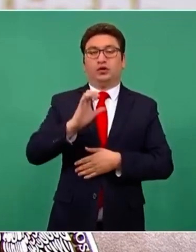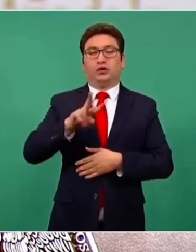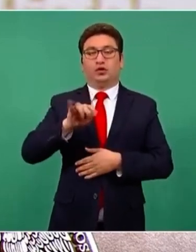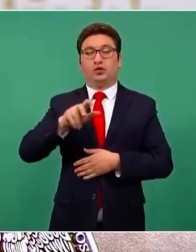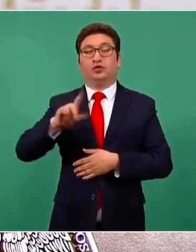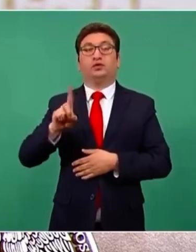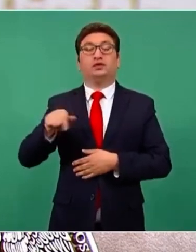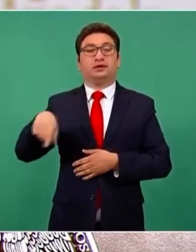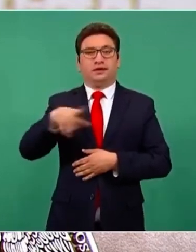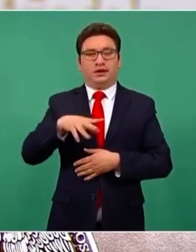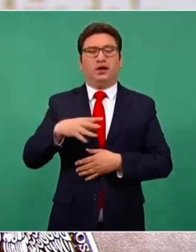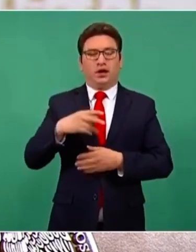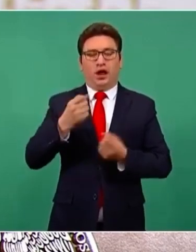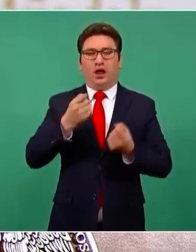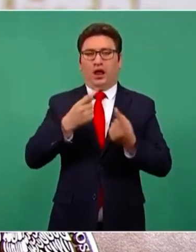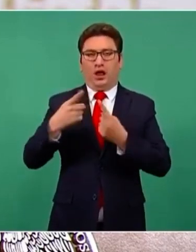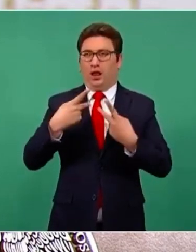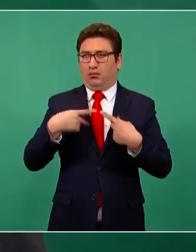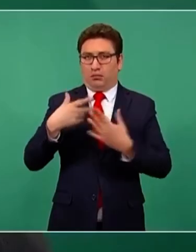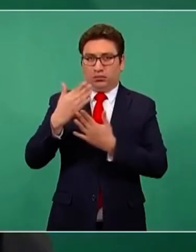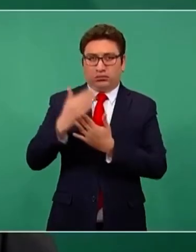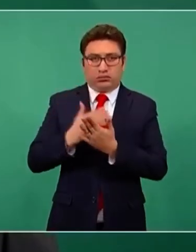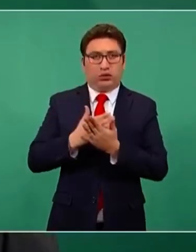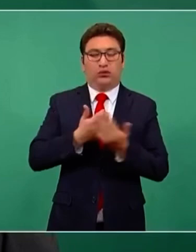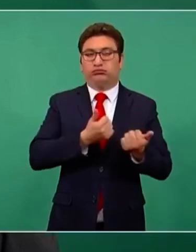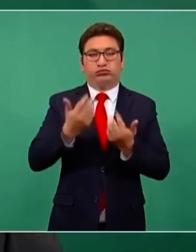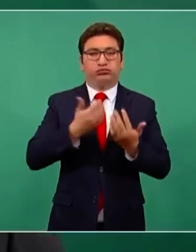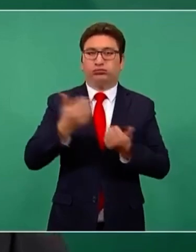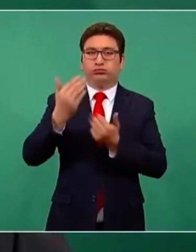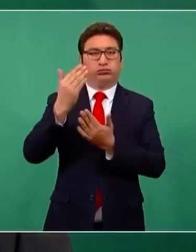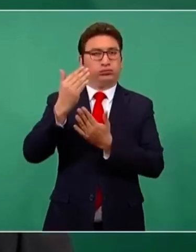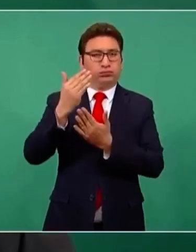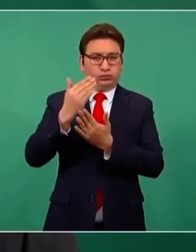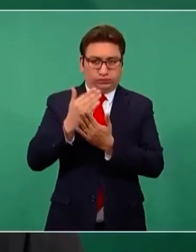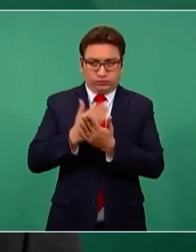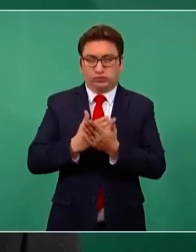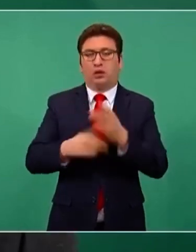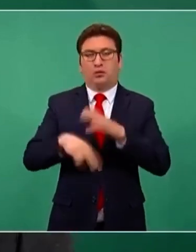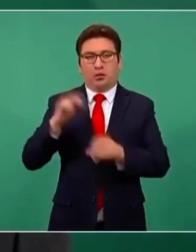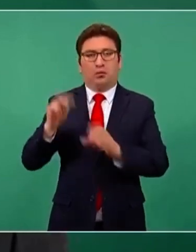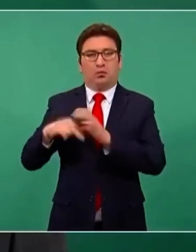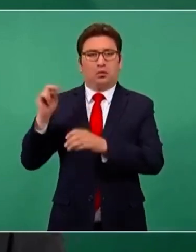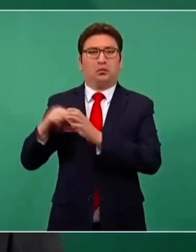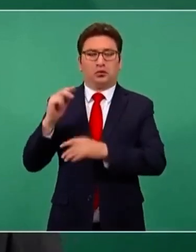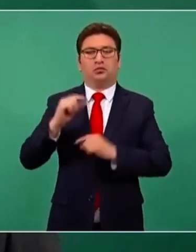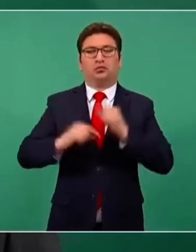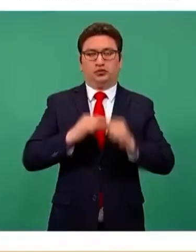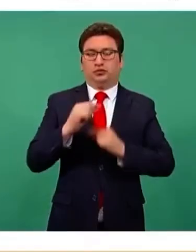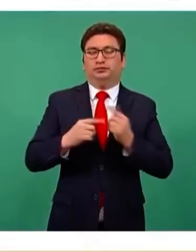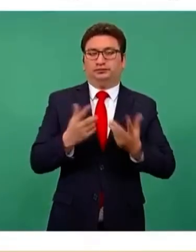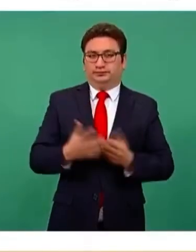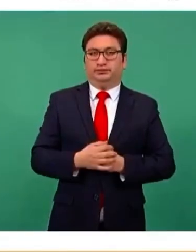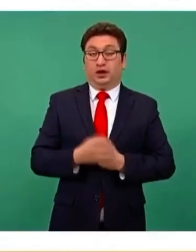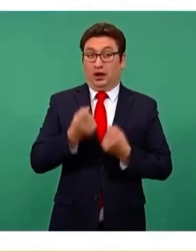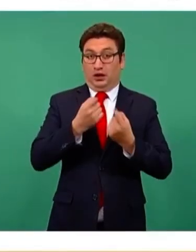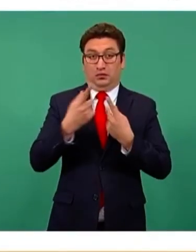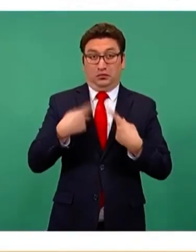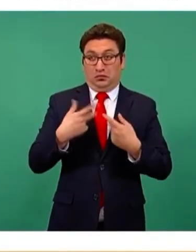se han ido desocupando en la medida que hay menos ingresos, más personas que egresan en buenas condiciones y